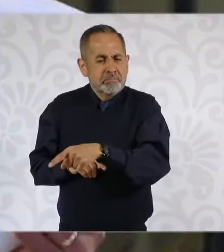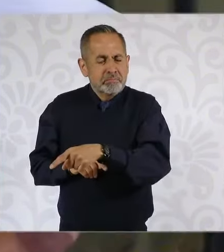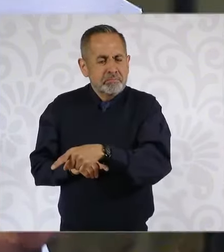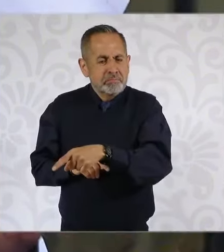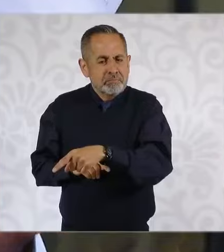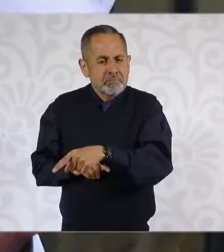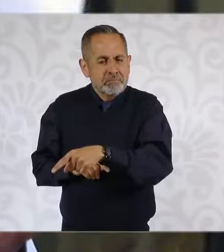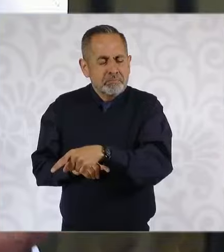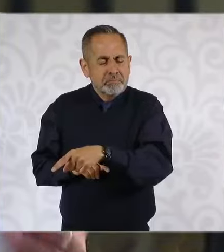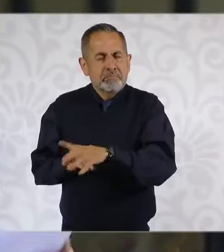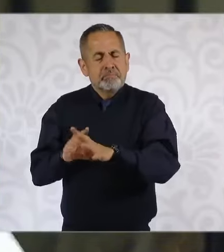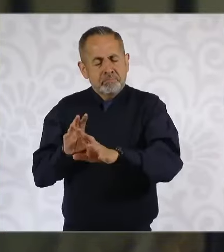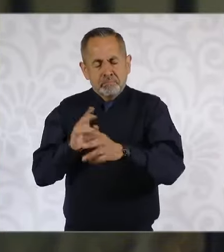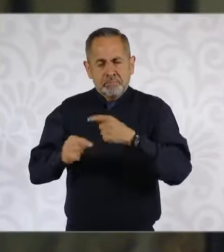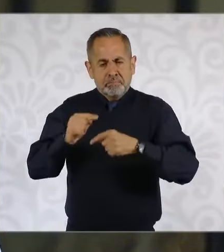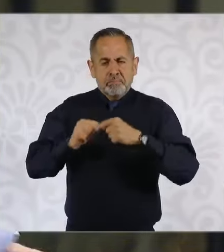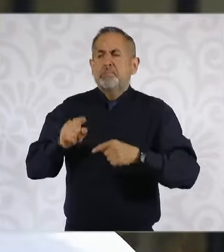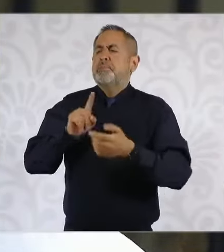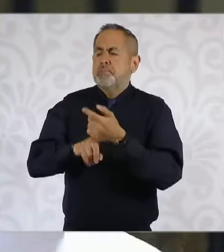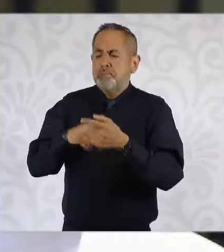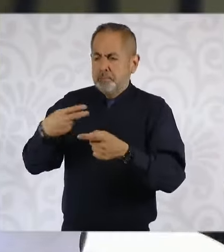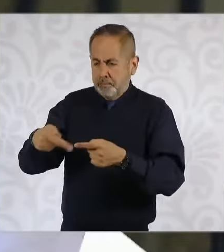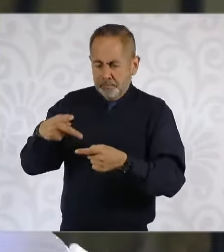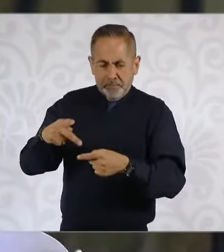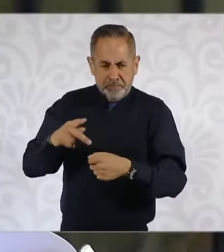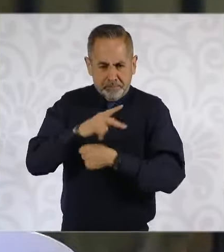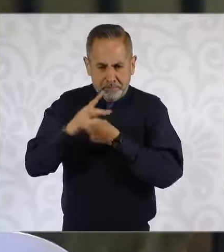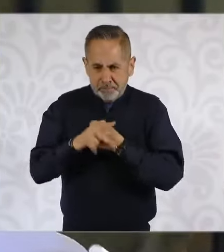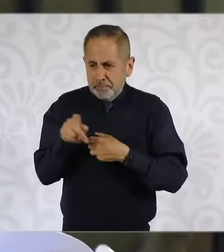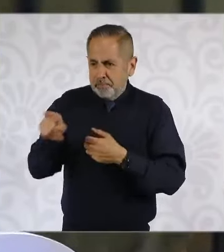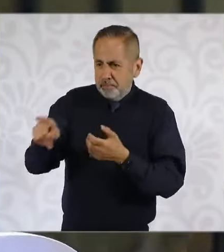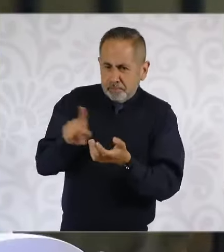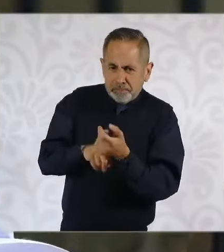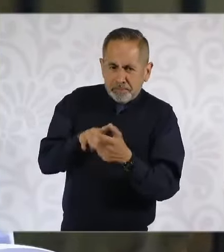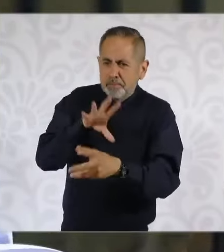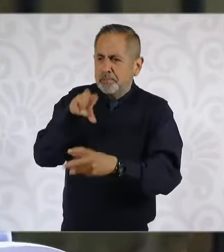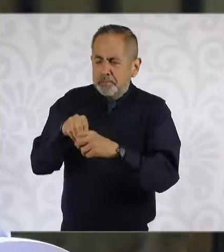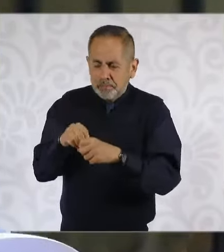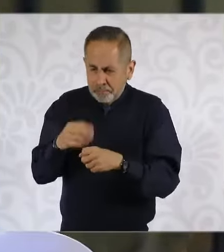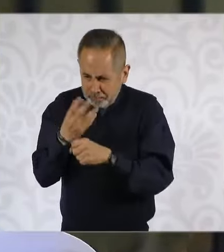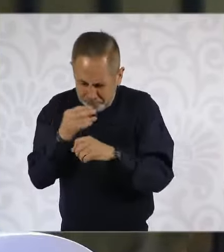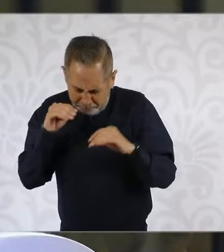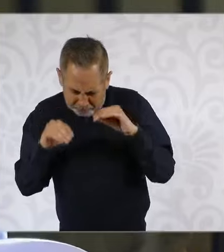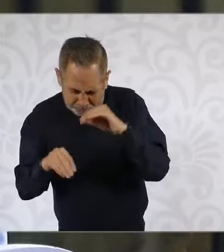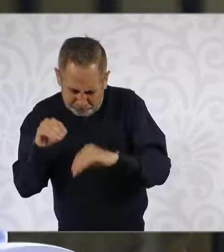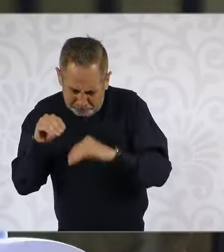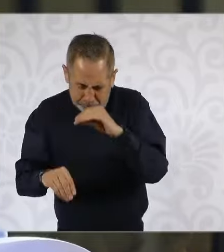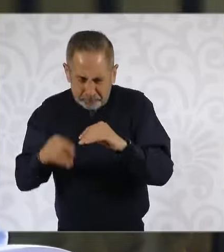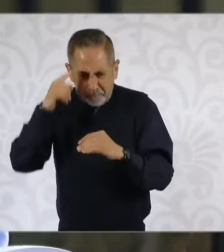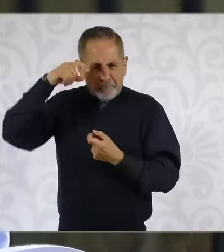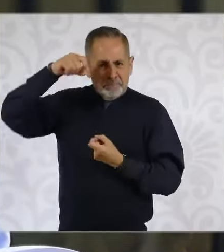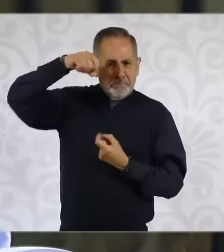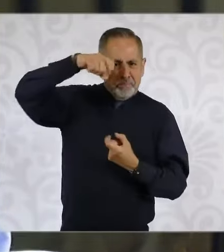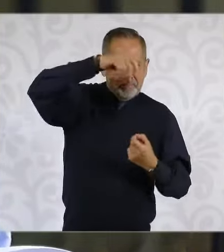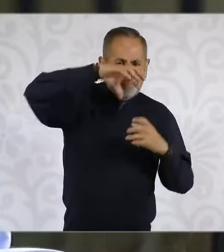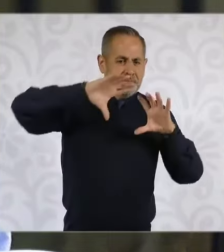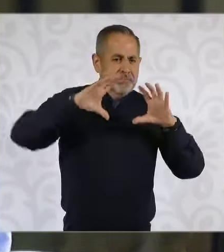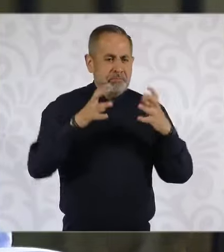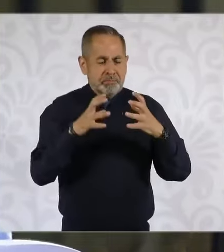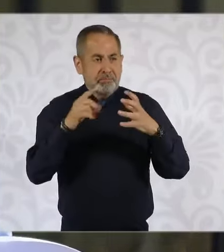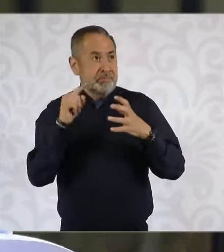Perdón, actualmente en nuestro país se produce 20 componentes de satélites de la constelación Starlink,